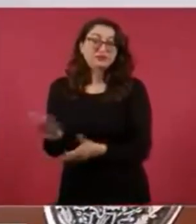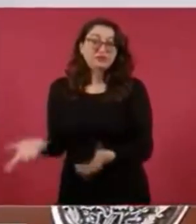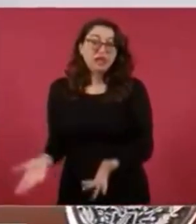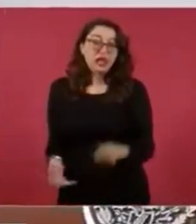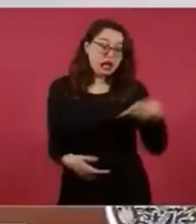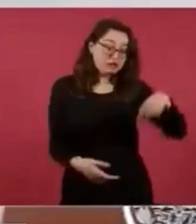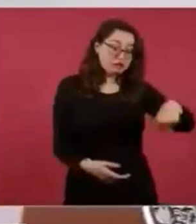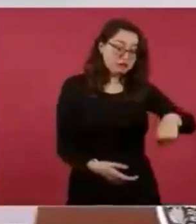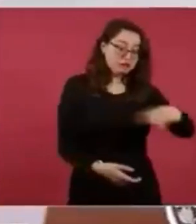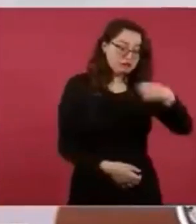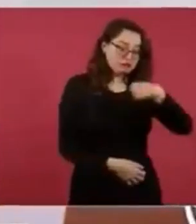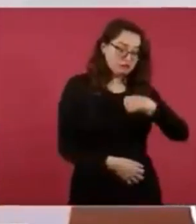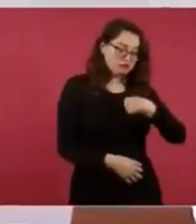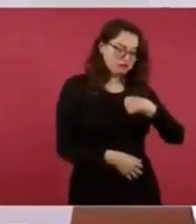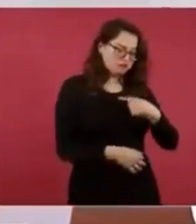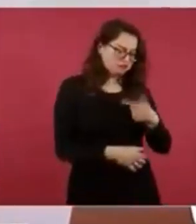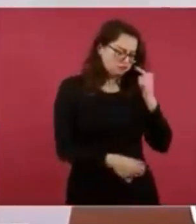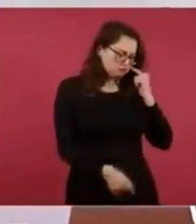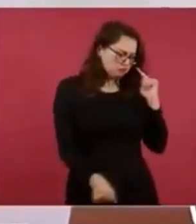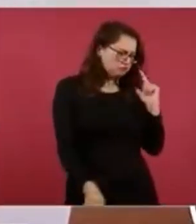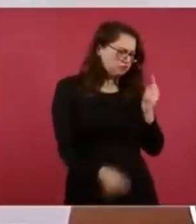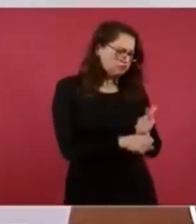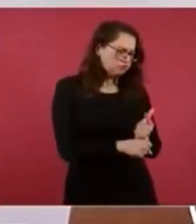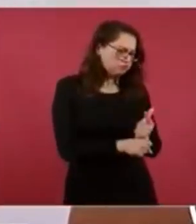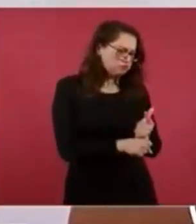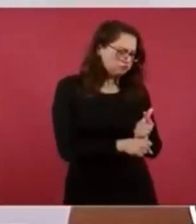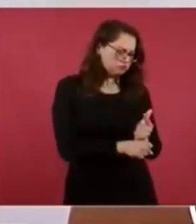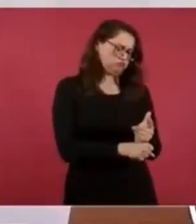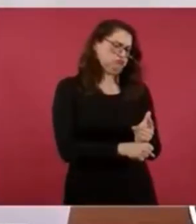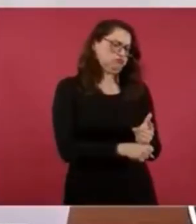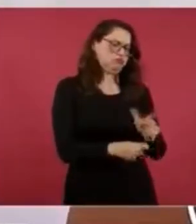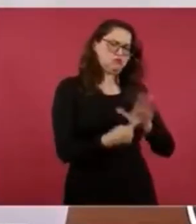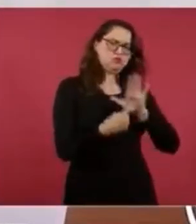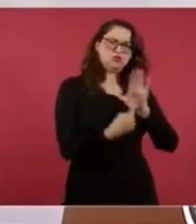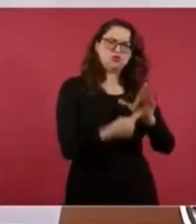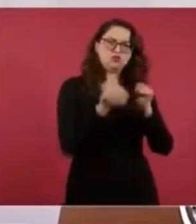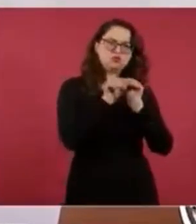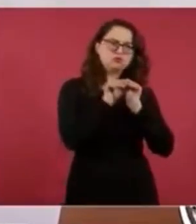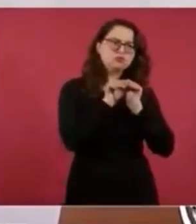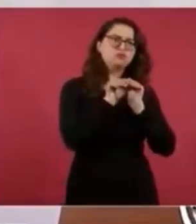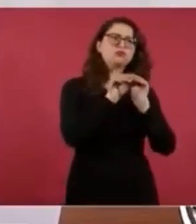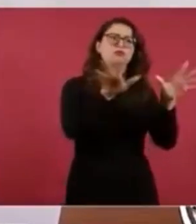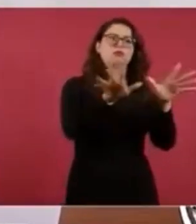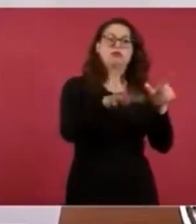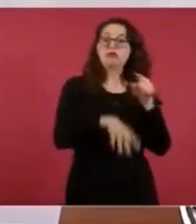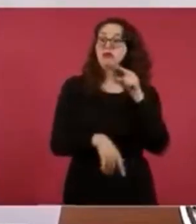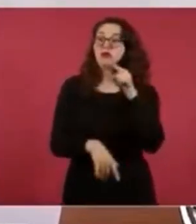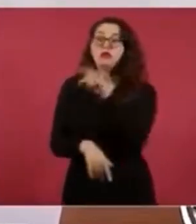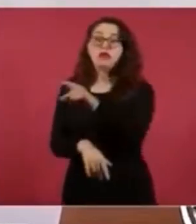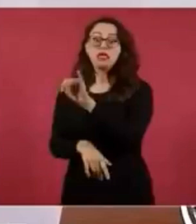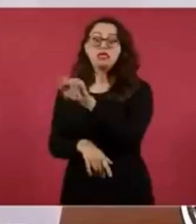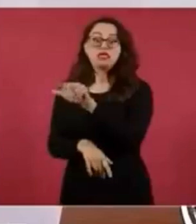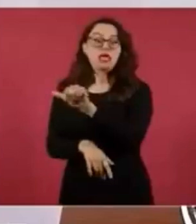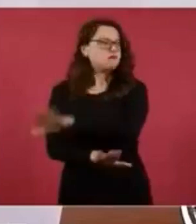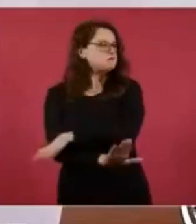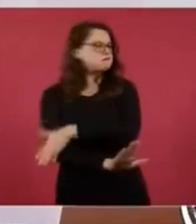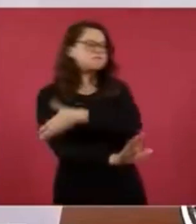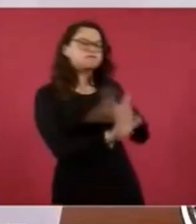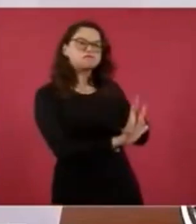está uno violando